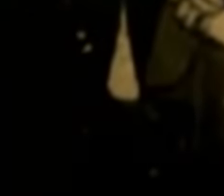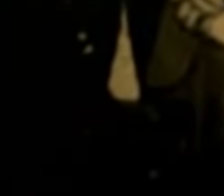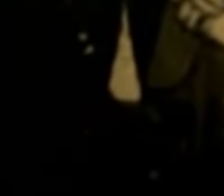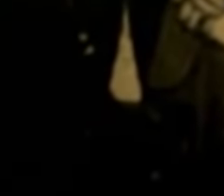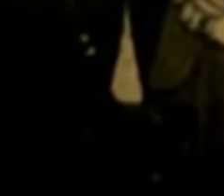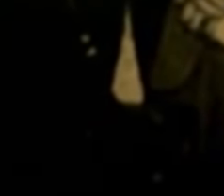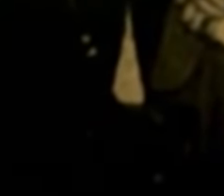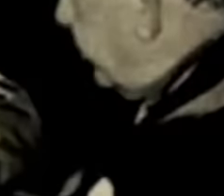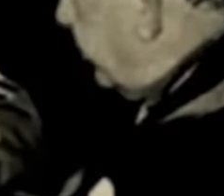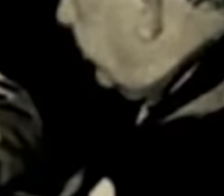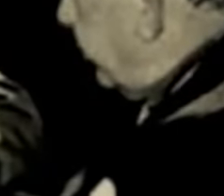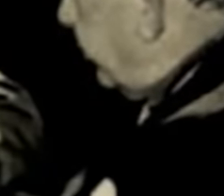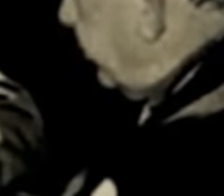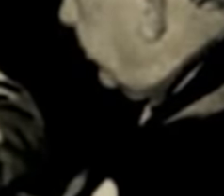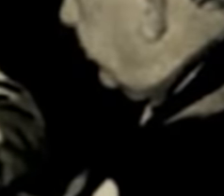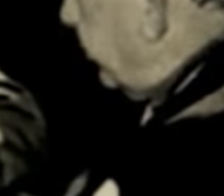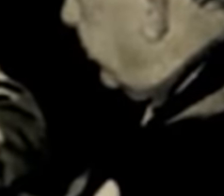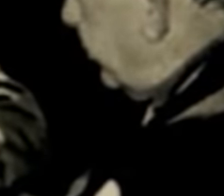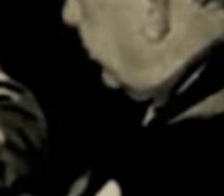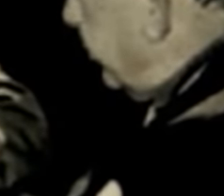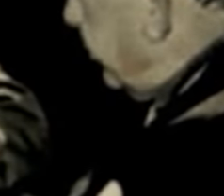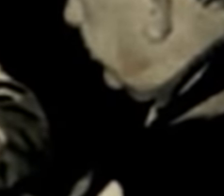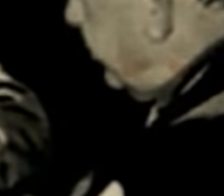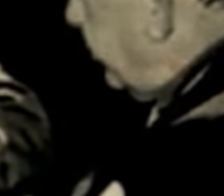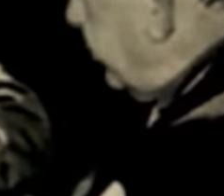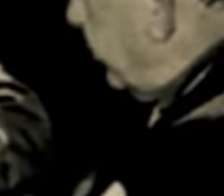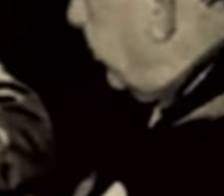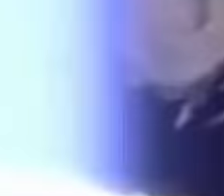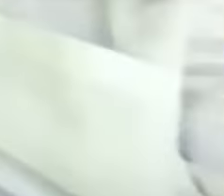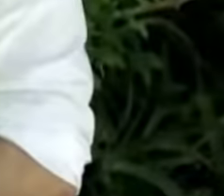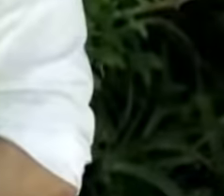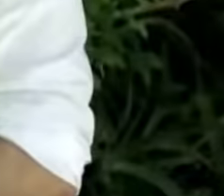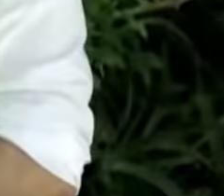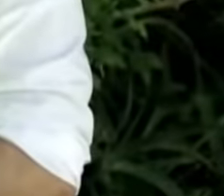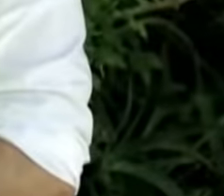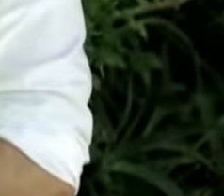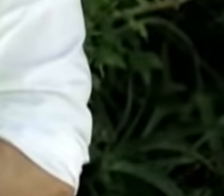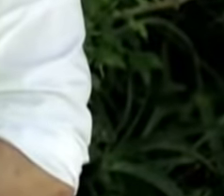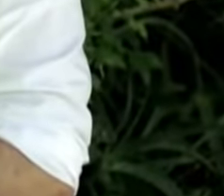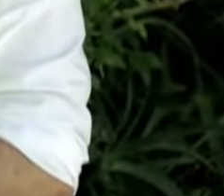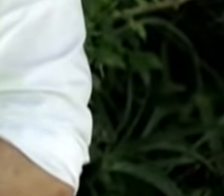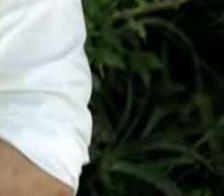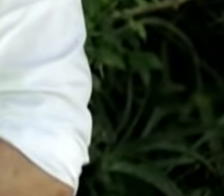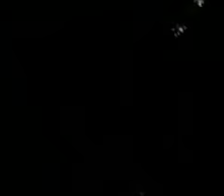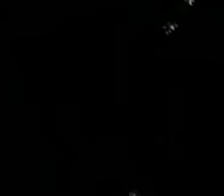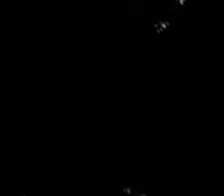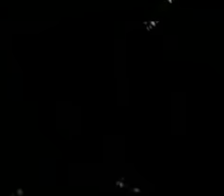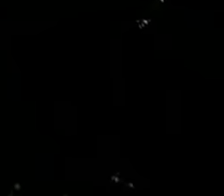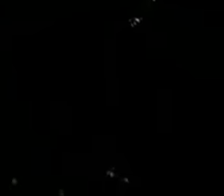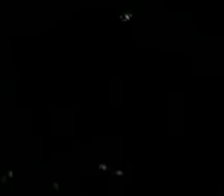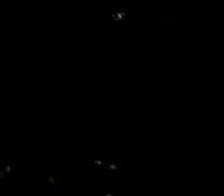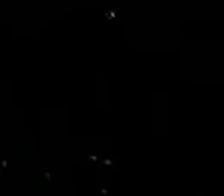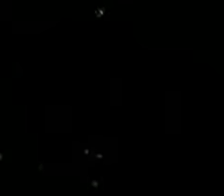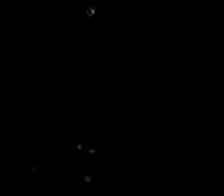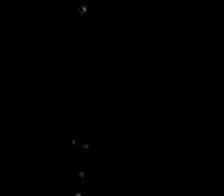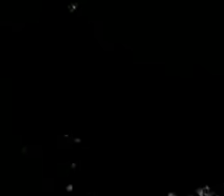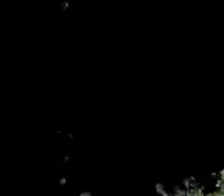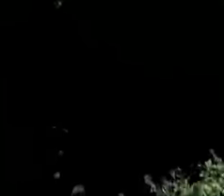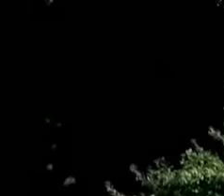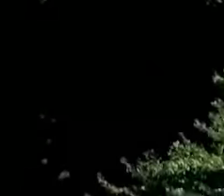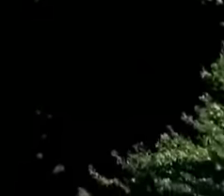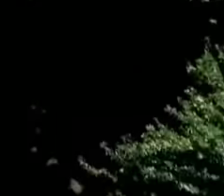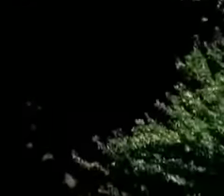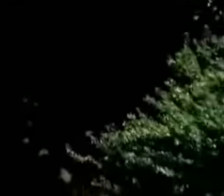toma mate con el doctor Ernesto Guevara de la Serna. En su visita en 1961 a la azotea. Patrimonio